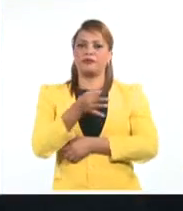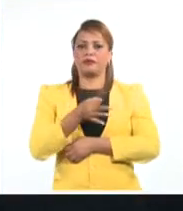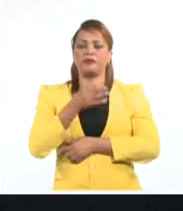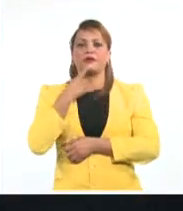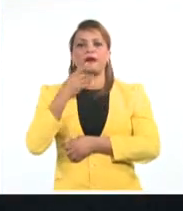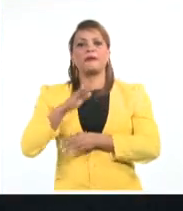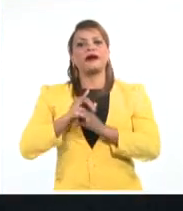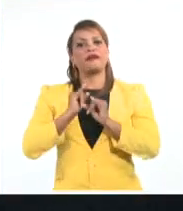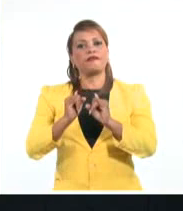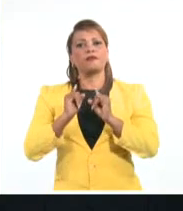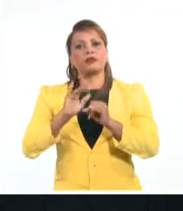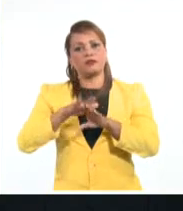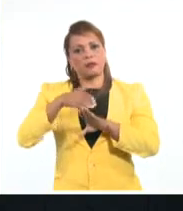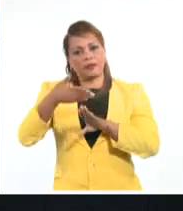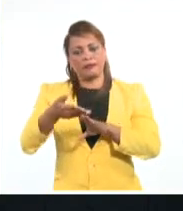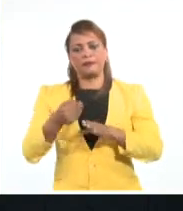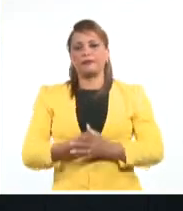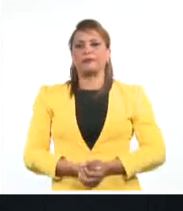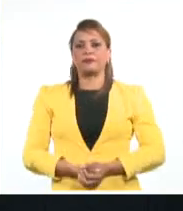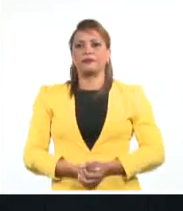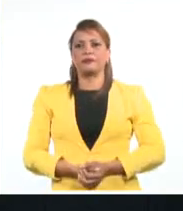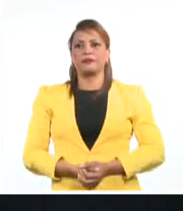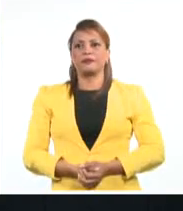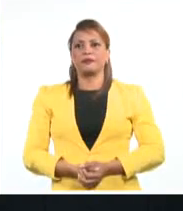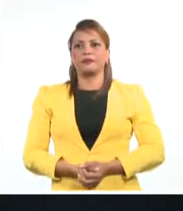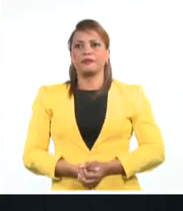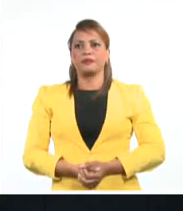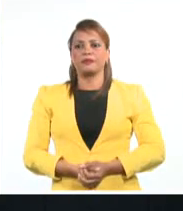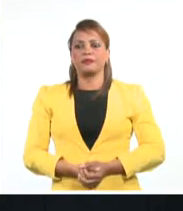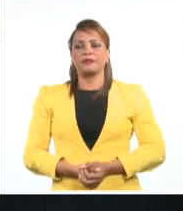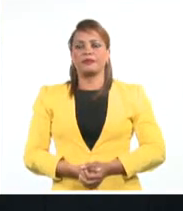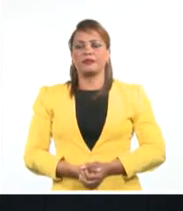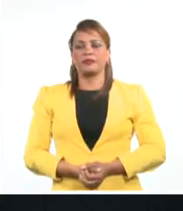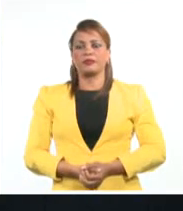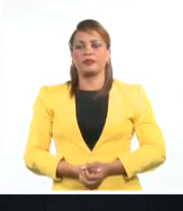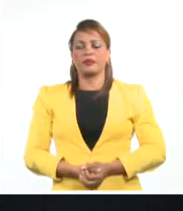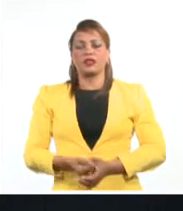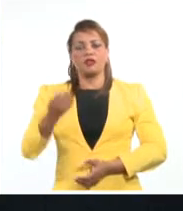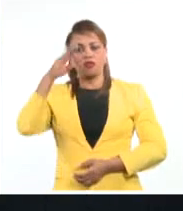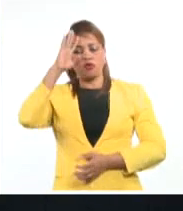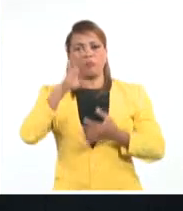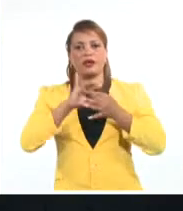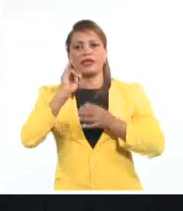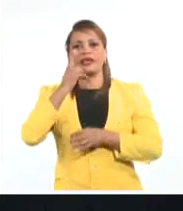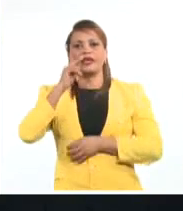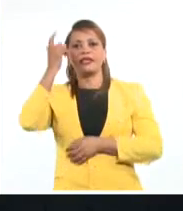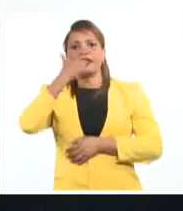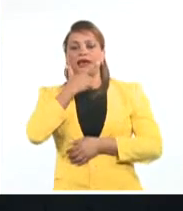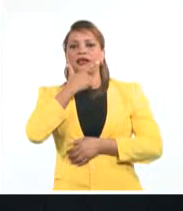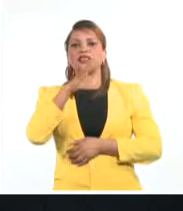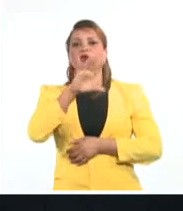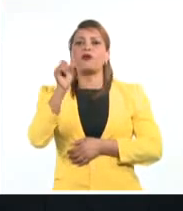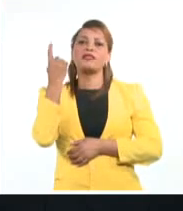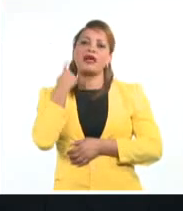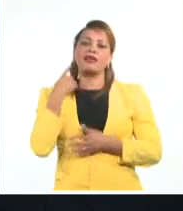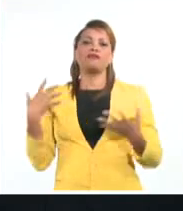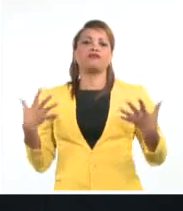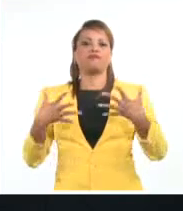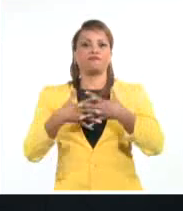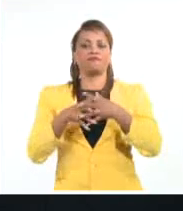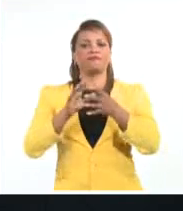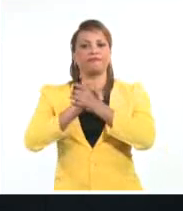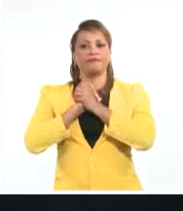informativos. Y Cuba y Guinea Ecuatorial celebran 50 años de amistad. El ministro de Asuntos Exteriores y